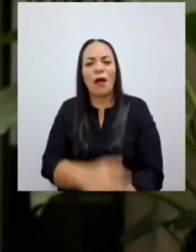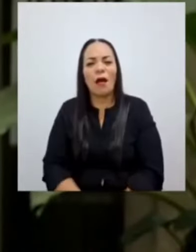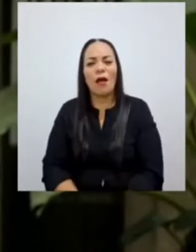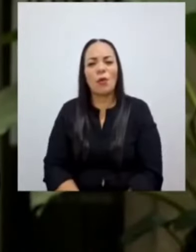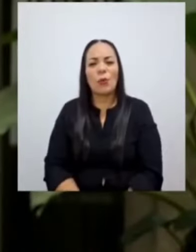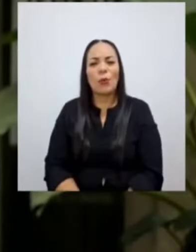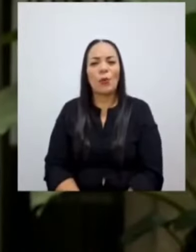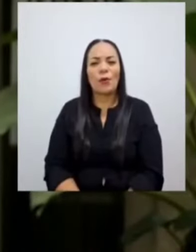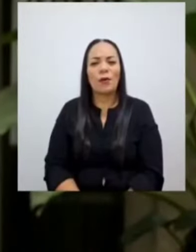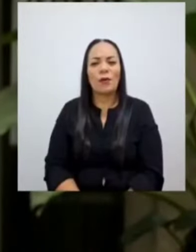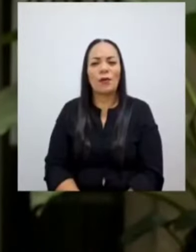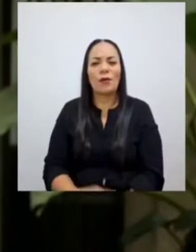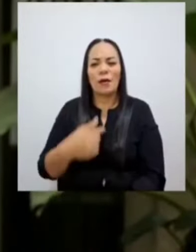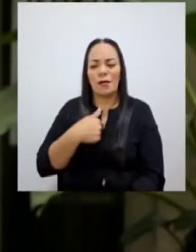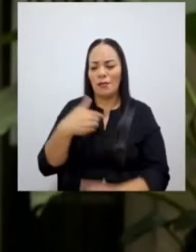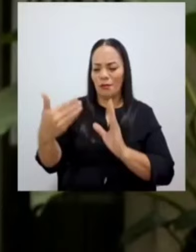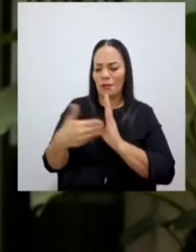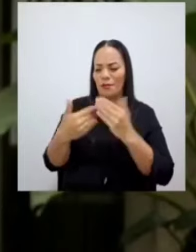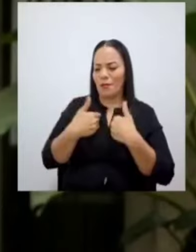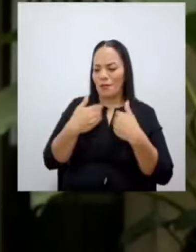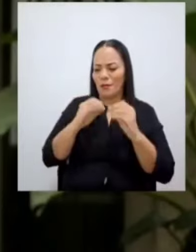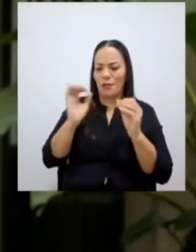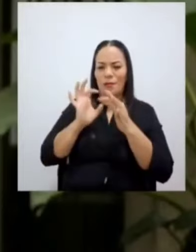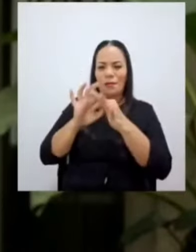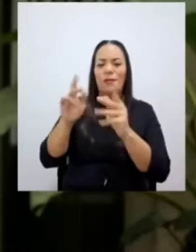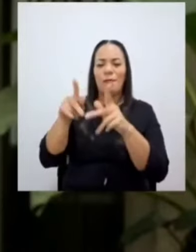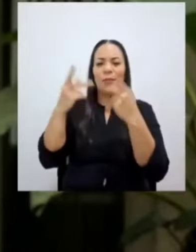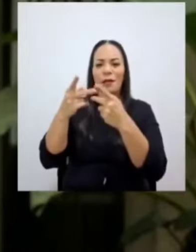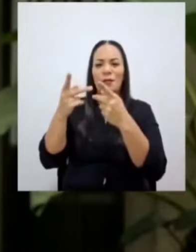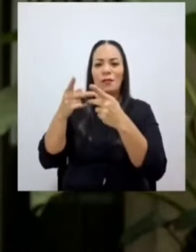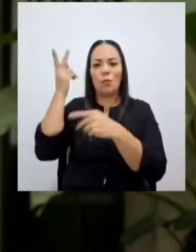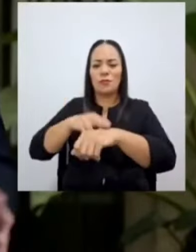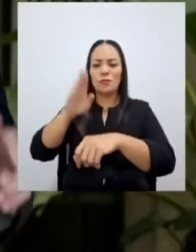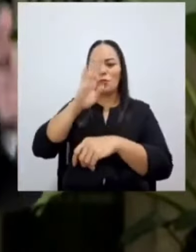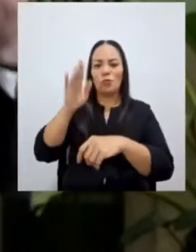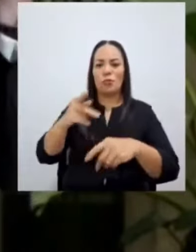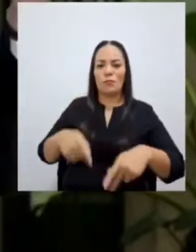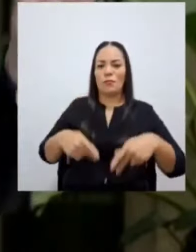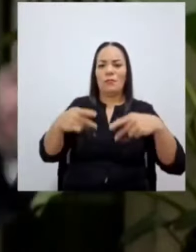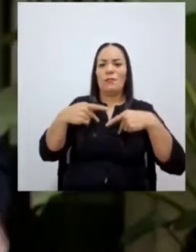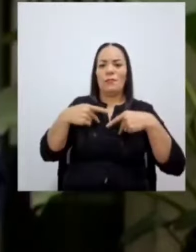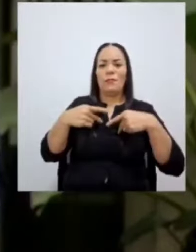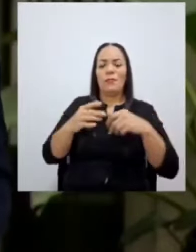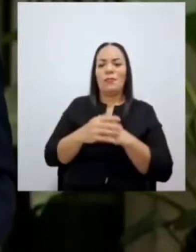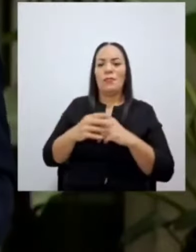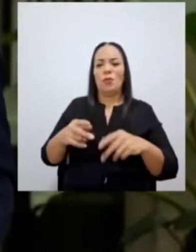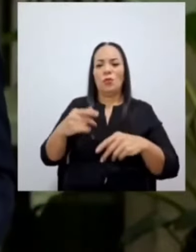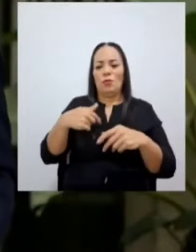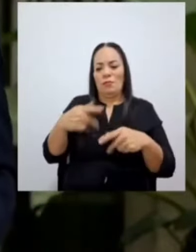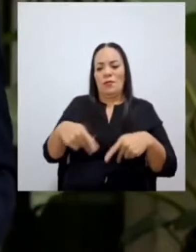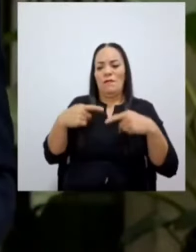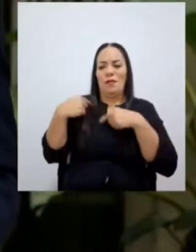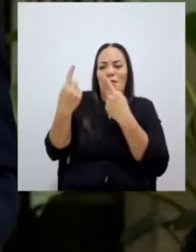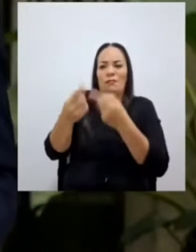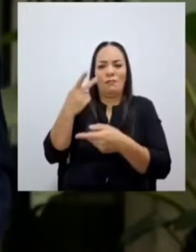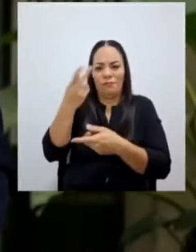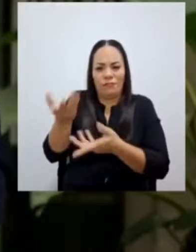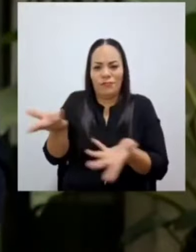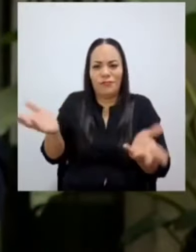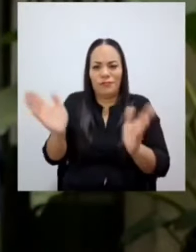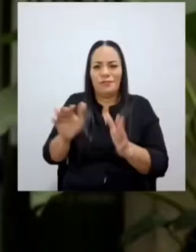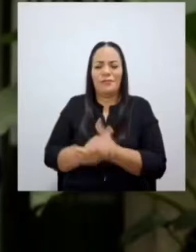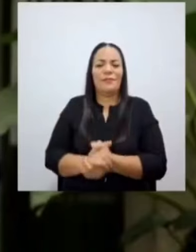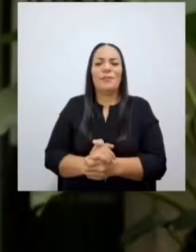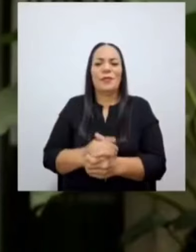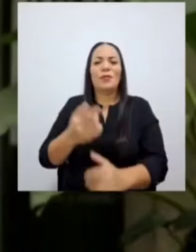Si yo no tengo nada que ver con ese partido, ni lo tendría que ver en lo que me quede de vida. Bueno, déjeme